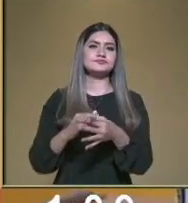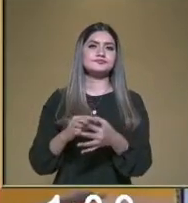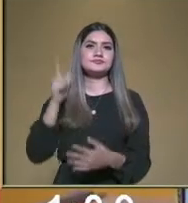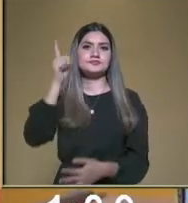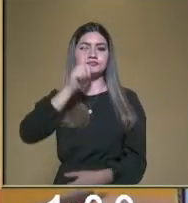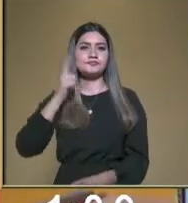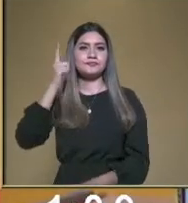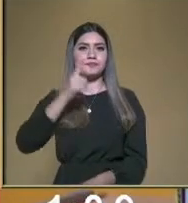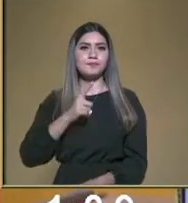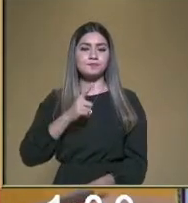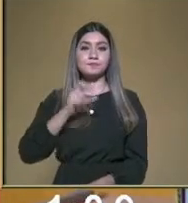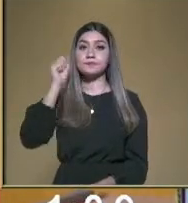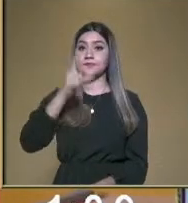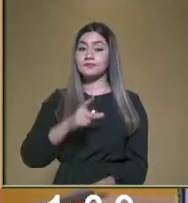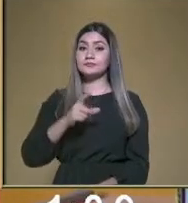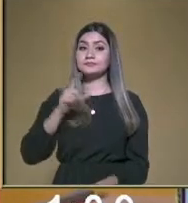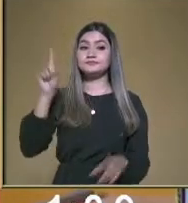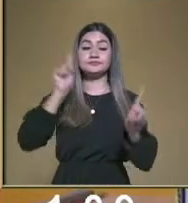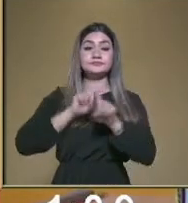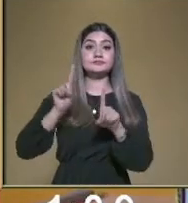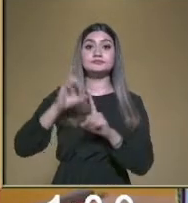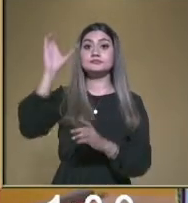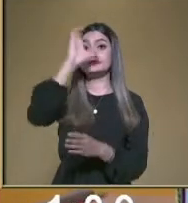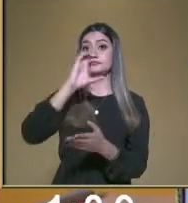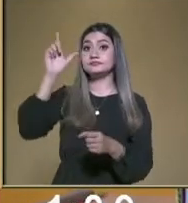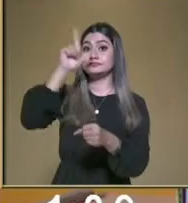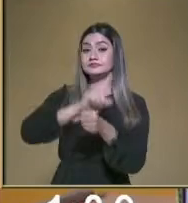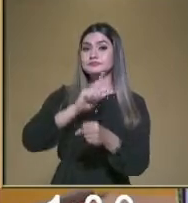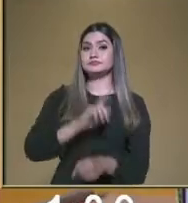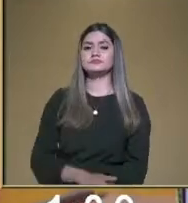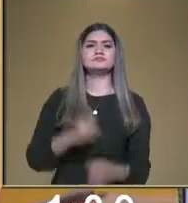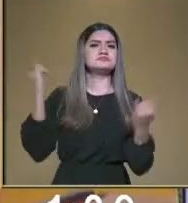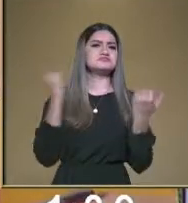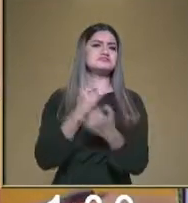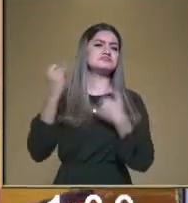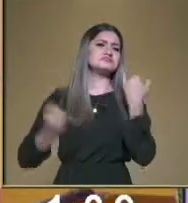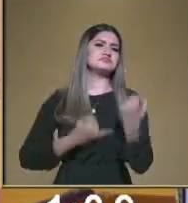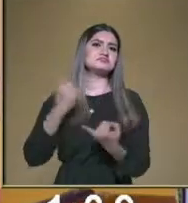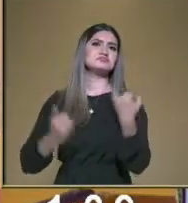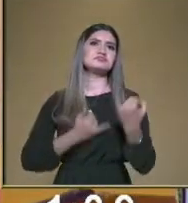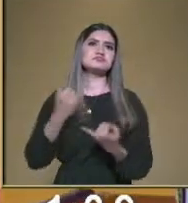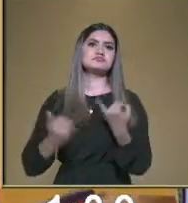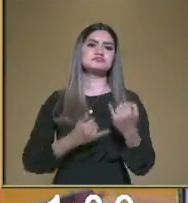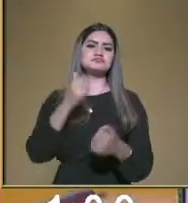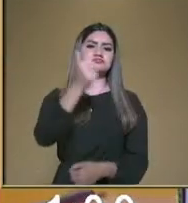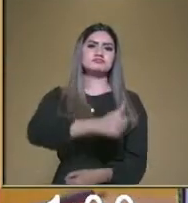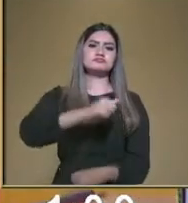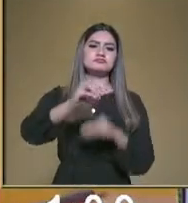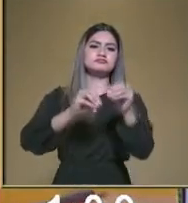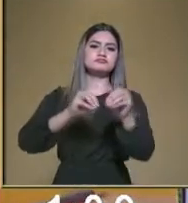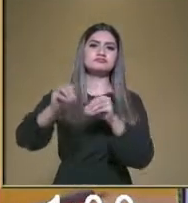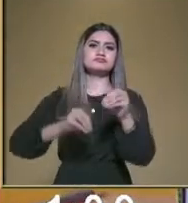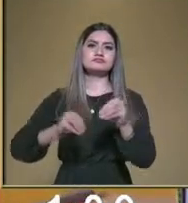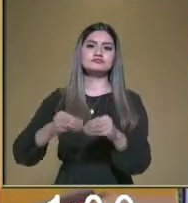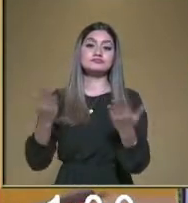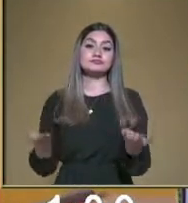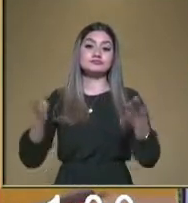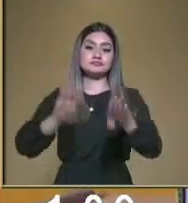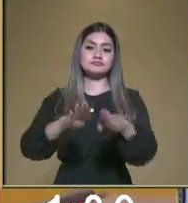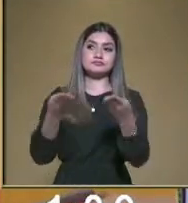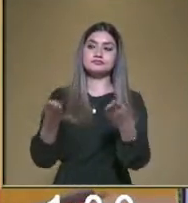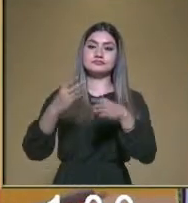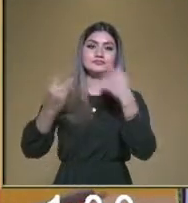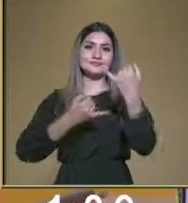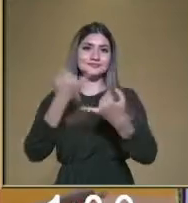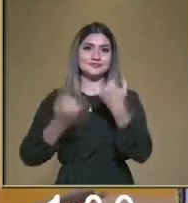diferentes culturas, ¿verdad? Así es. Conociendo, y también se puede jugar, por lo que veo también estas fichas, maestra, en memorama. También se